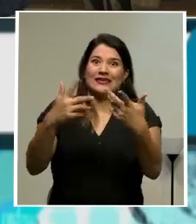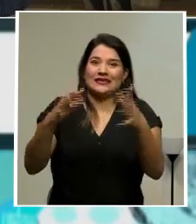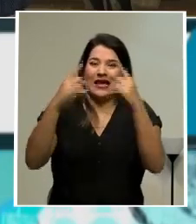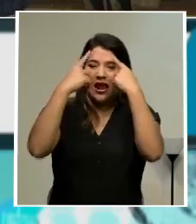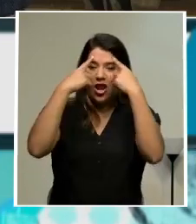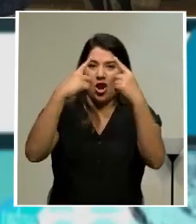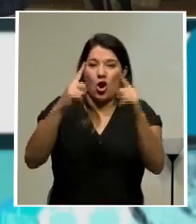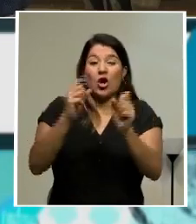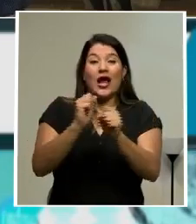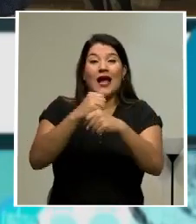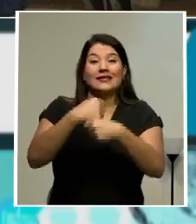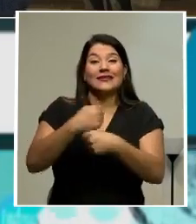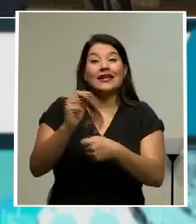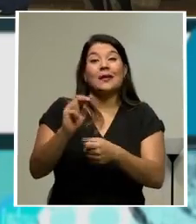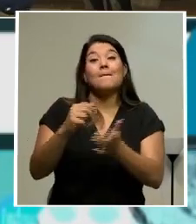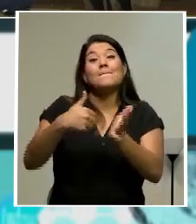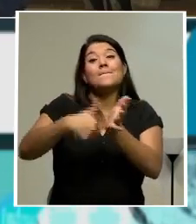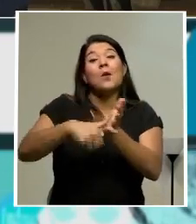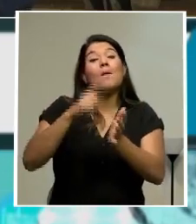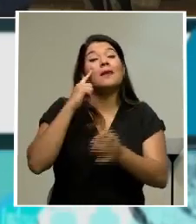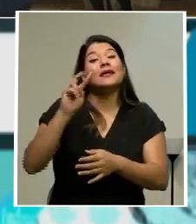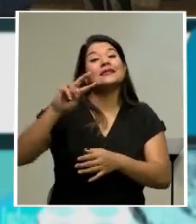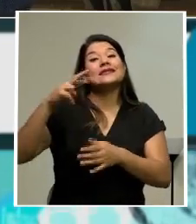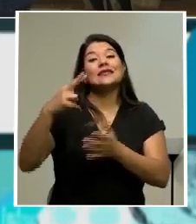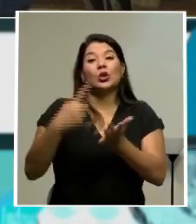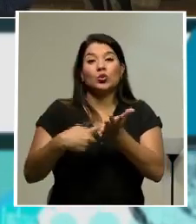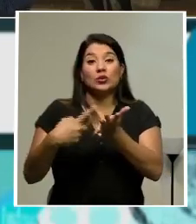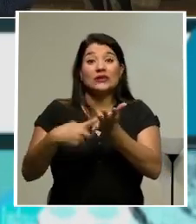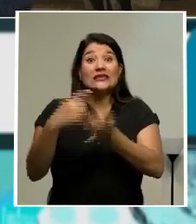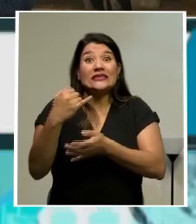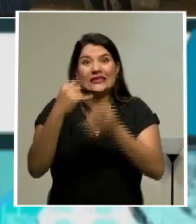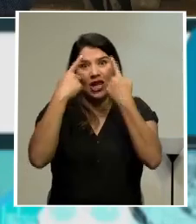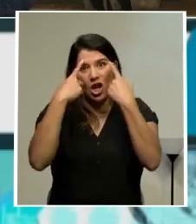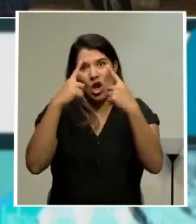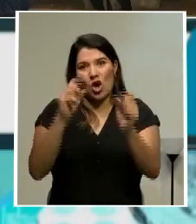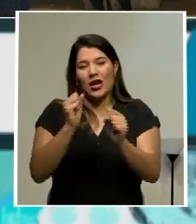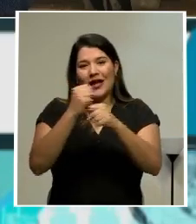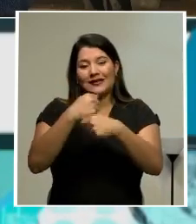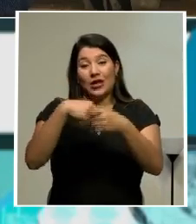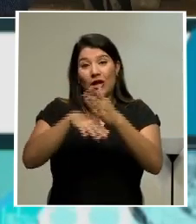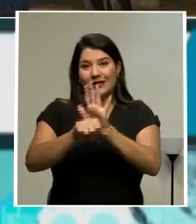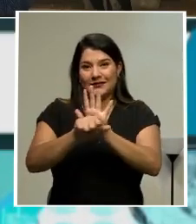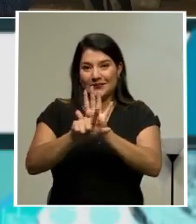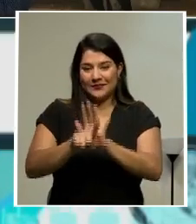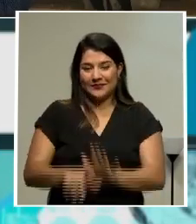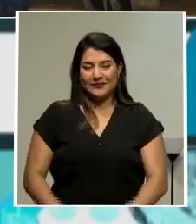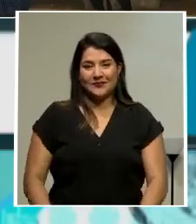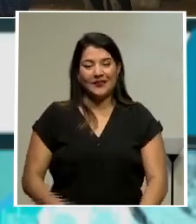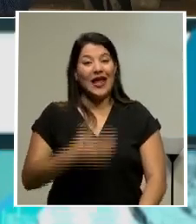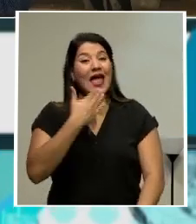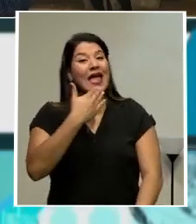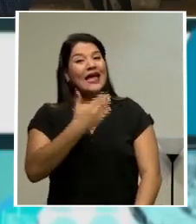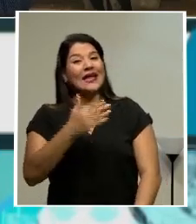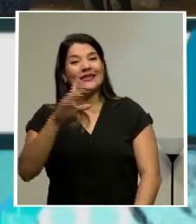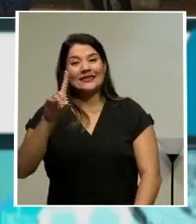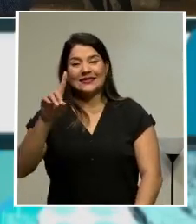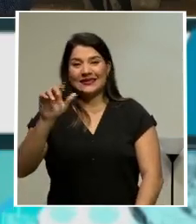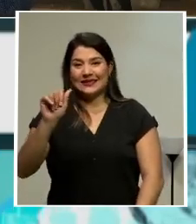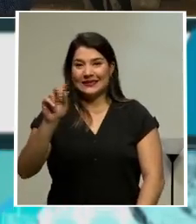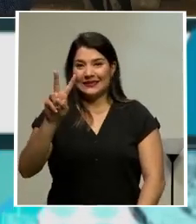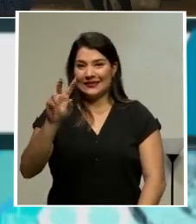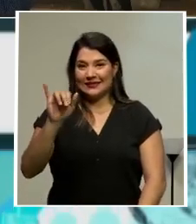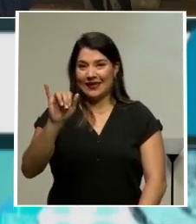la votación en segundo debate si finalmente se logra dar acá en el primer poder de la república. Gracias David Roversi.